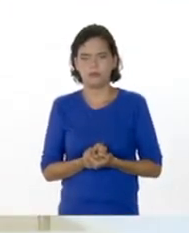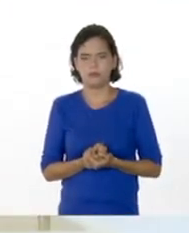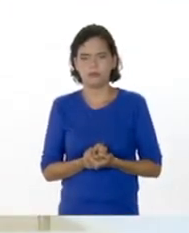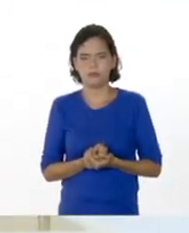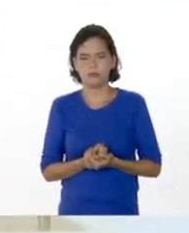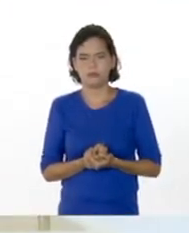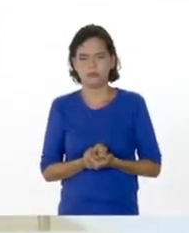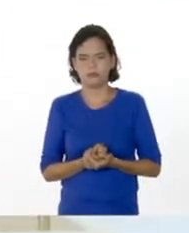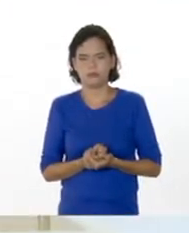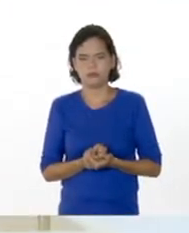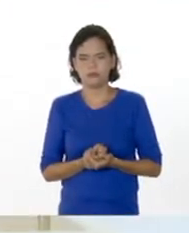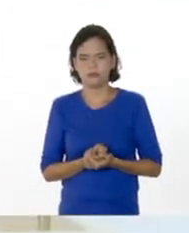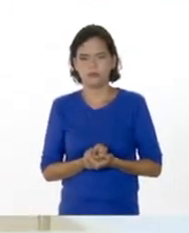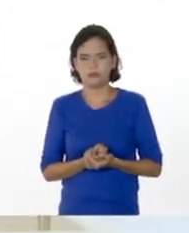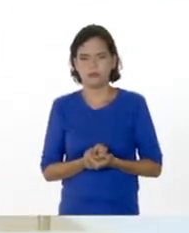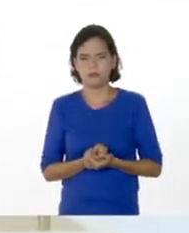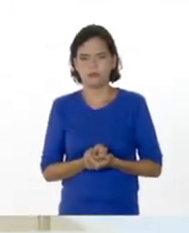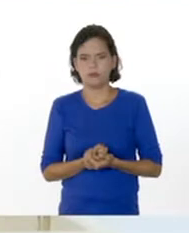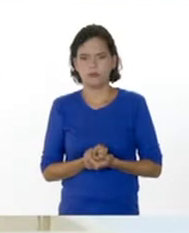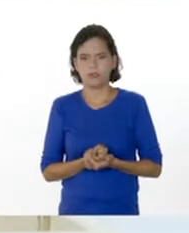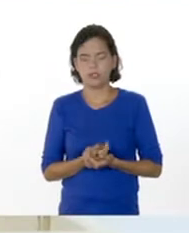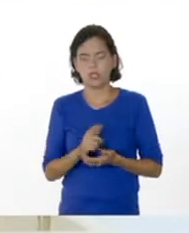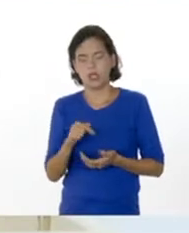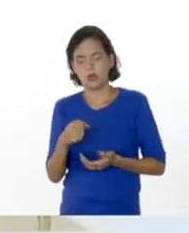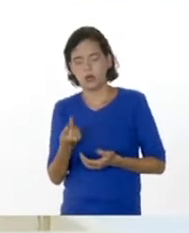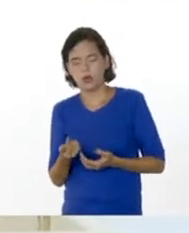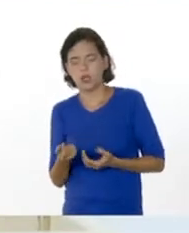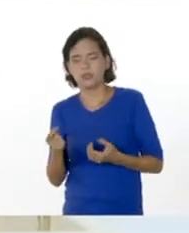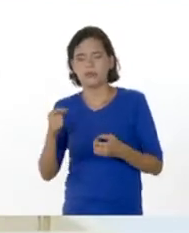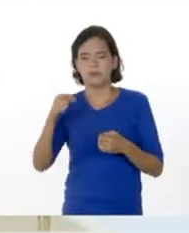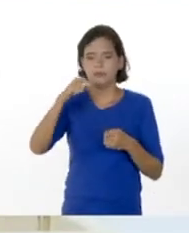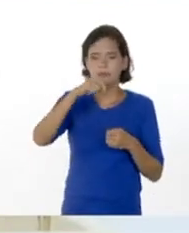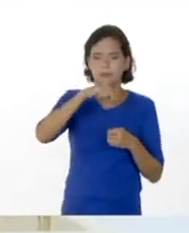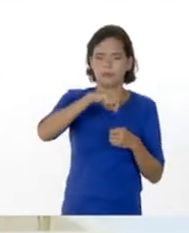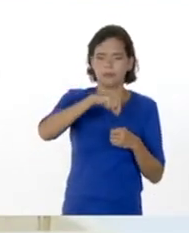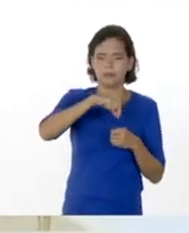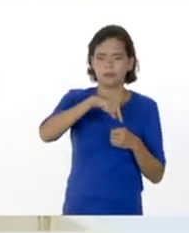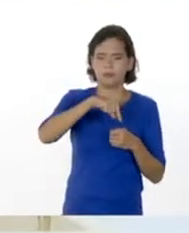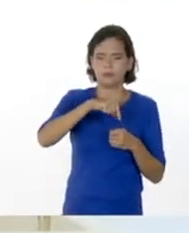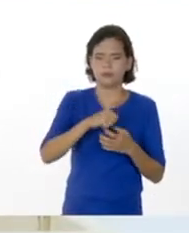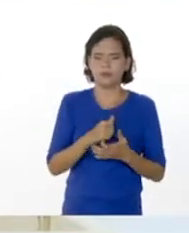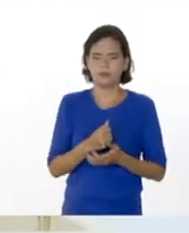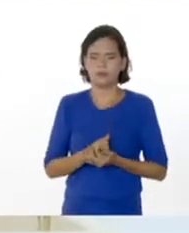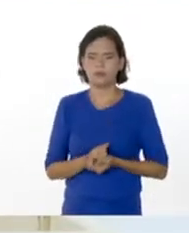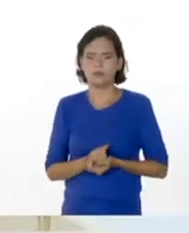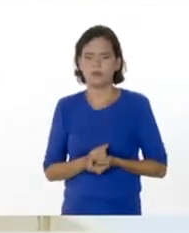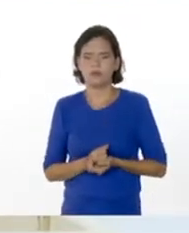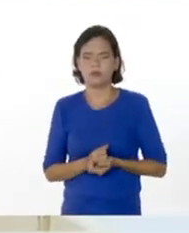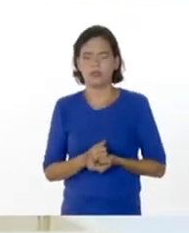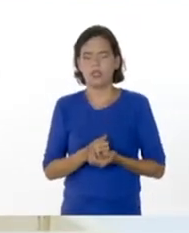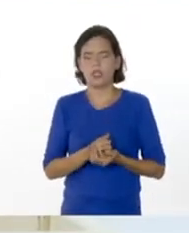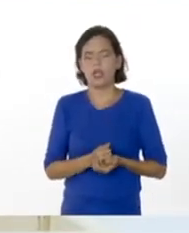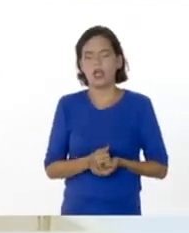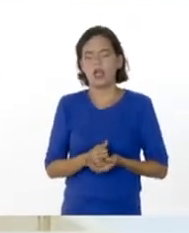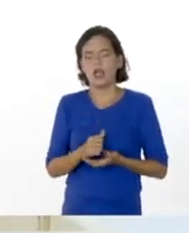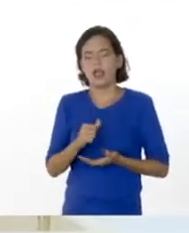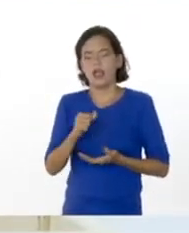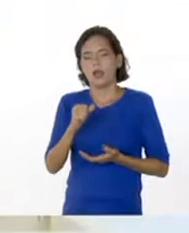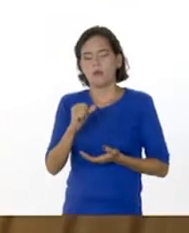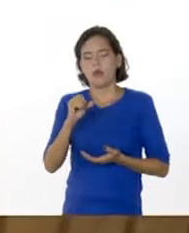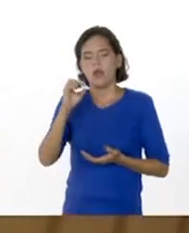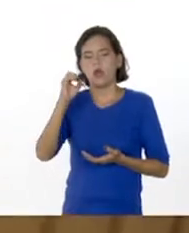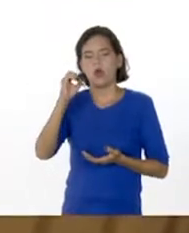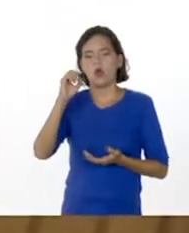Y a continuación, adicionaremos agua oxigenada al 30%.